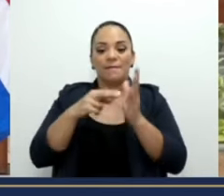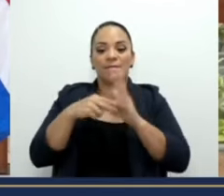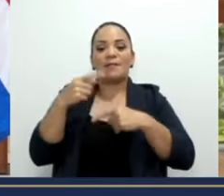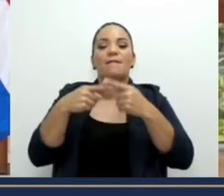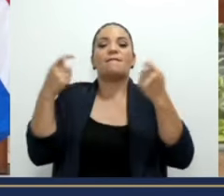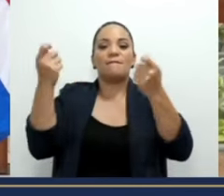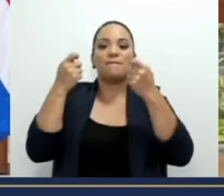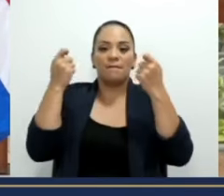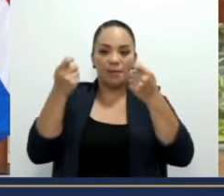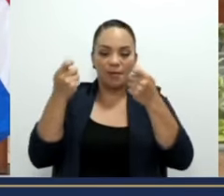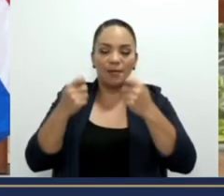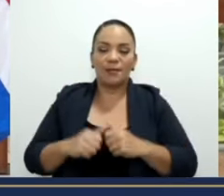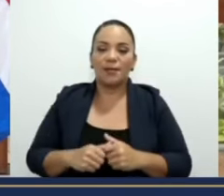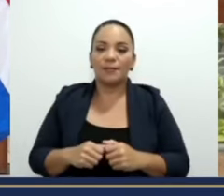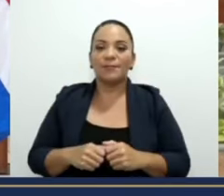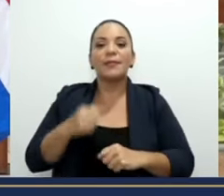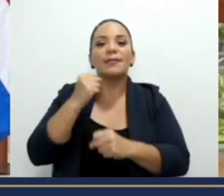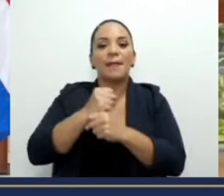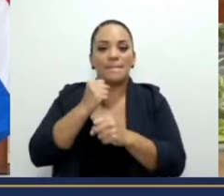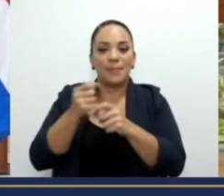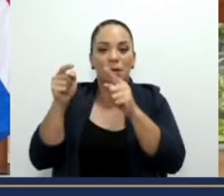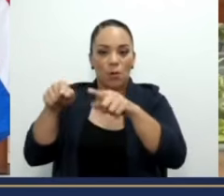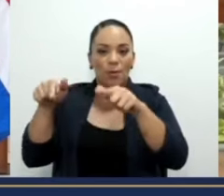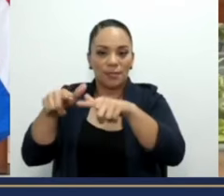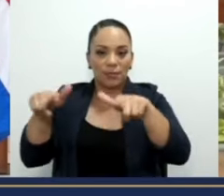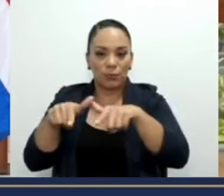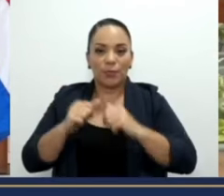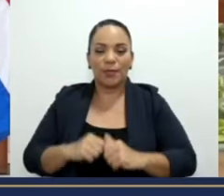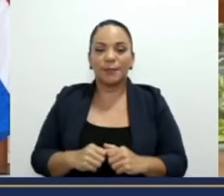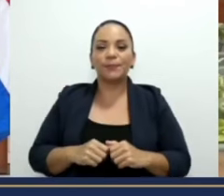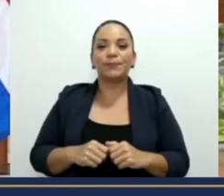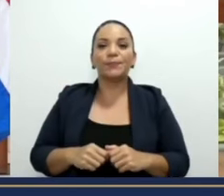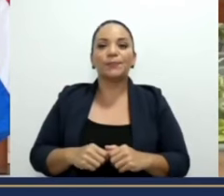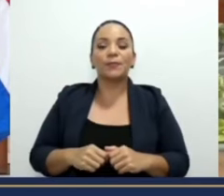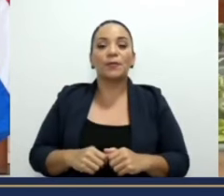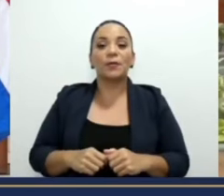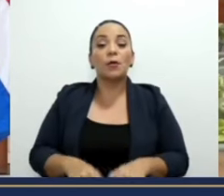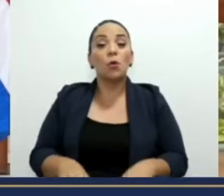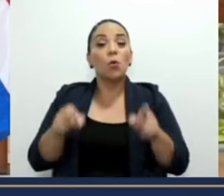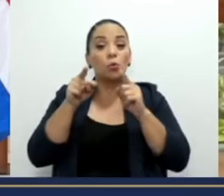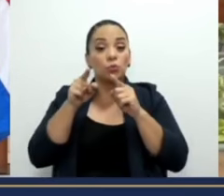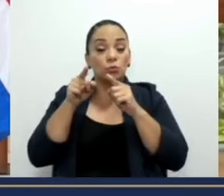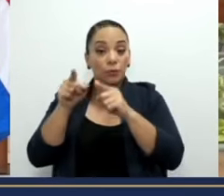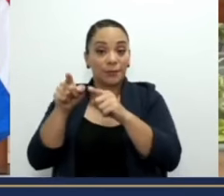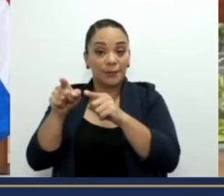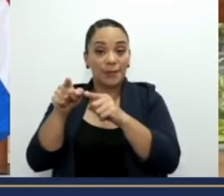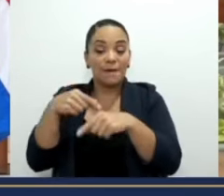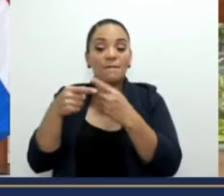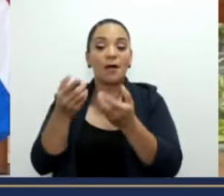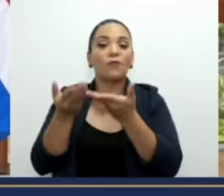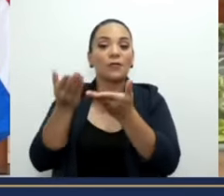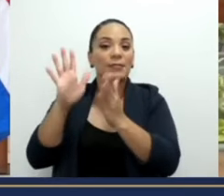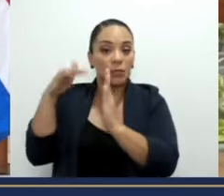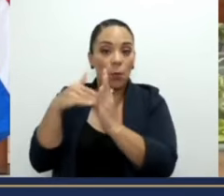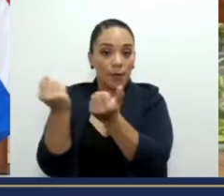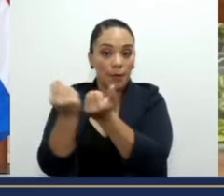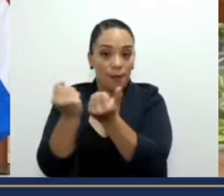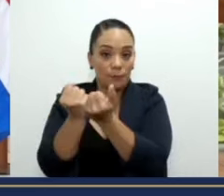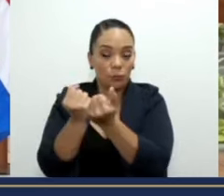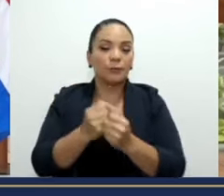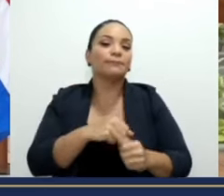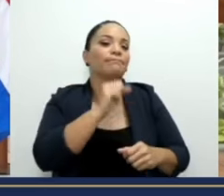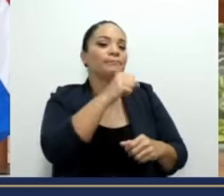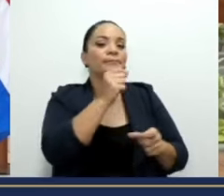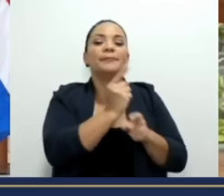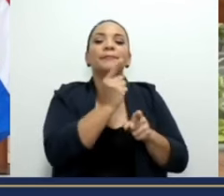de empleo ahí. Entonces, usted ahí va a ofrecer cinco mil cupos. Sí, entre el Ministerio